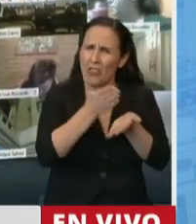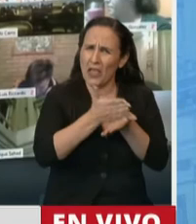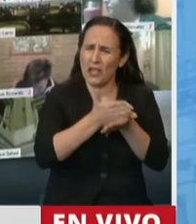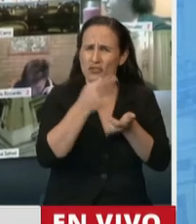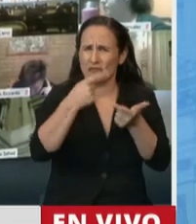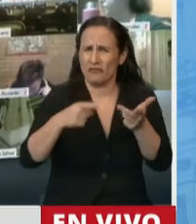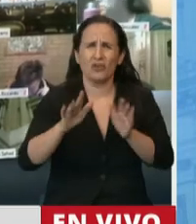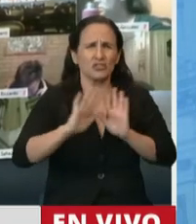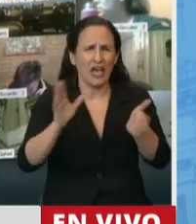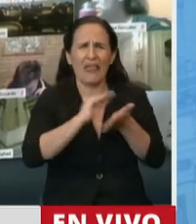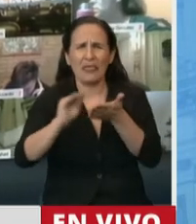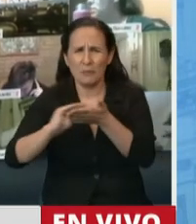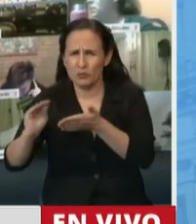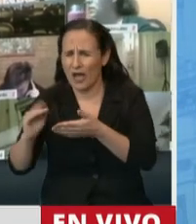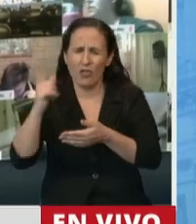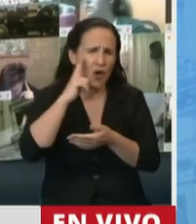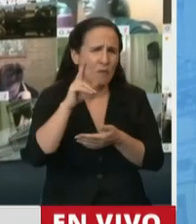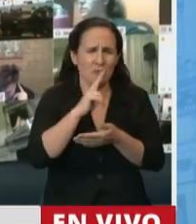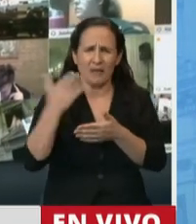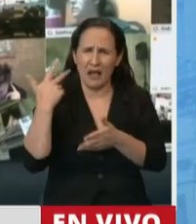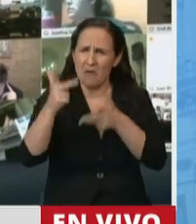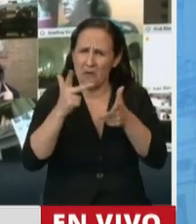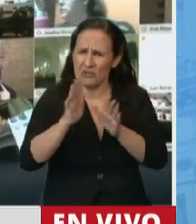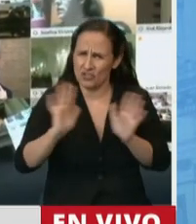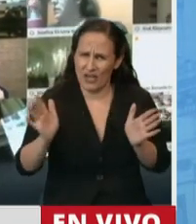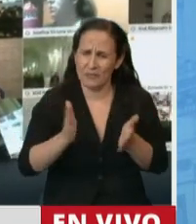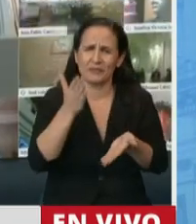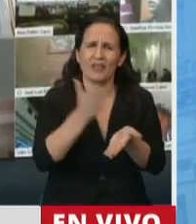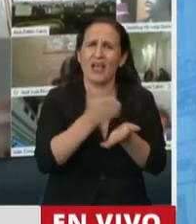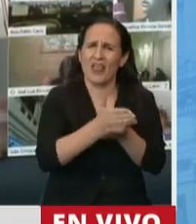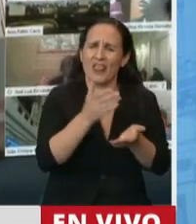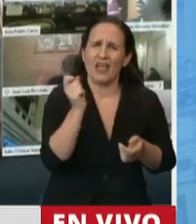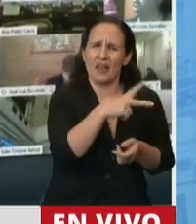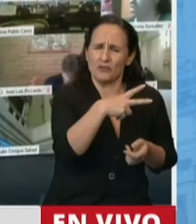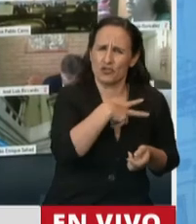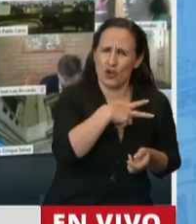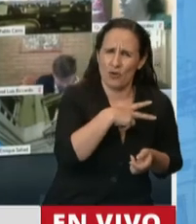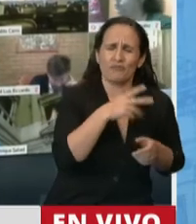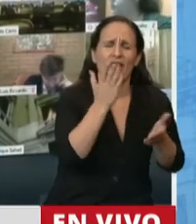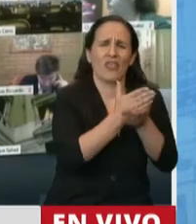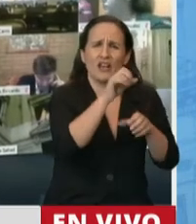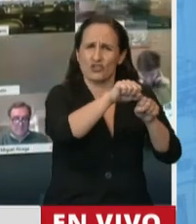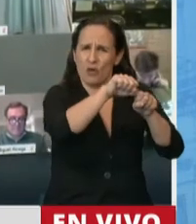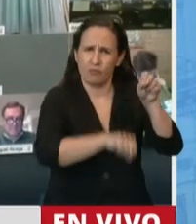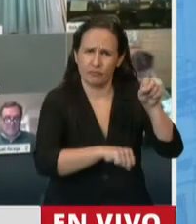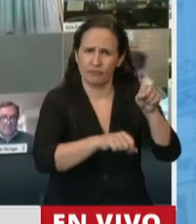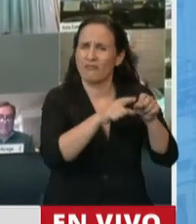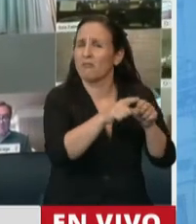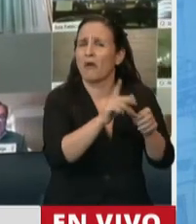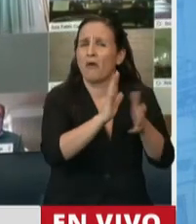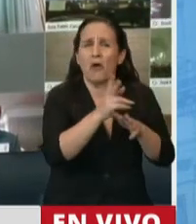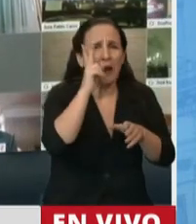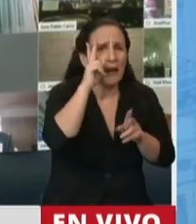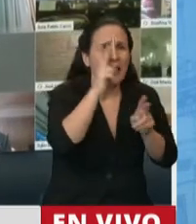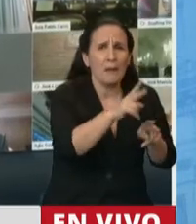mencionaban todos los diputados y diputadas propinantes. El derecho a la intimidad, el derecho a la desconexión, que no es otra cosa que el respeto